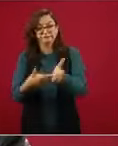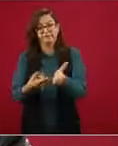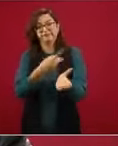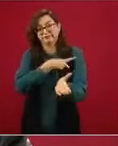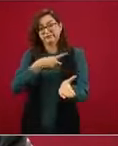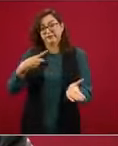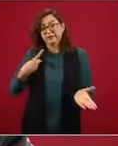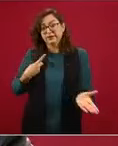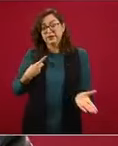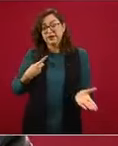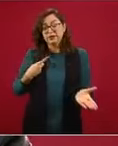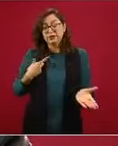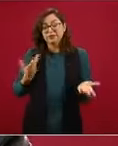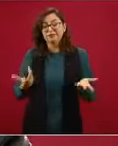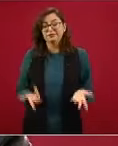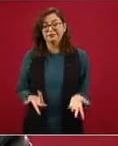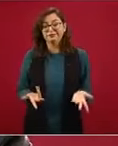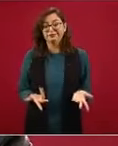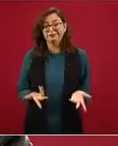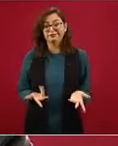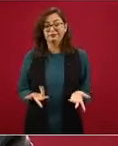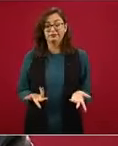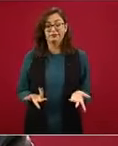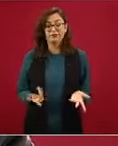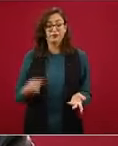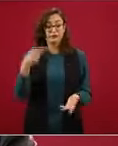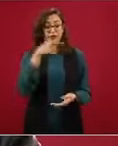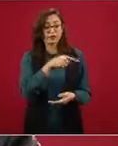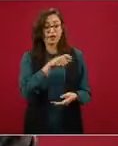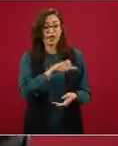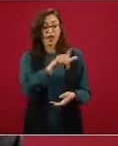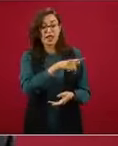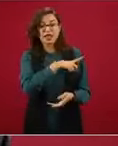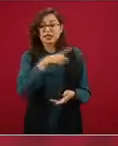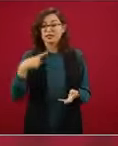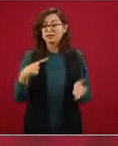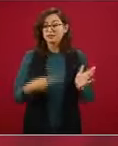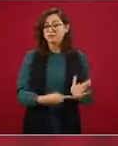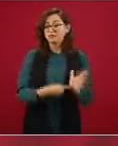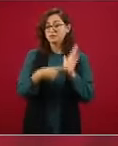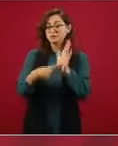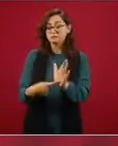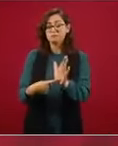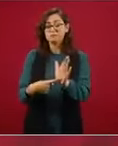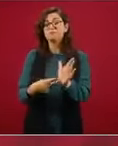tiene que demostrar lo que está afirmando.